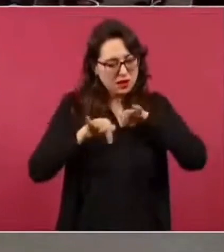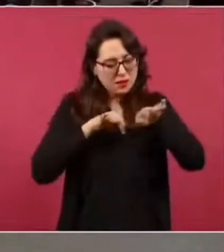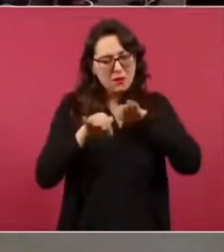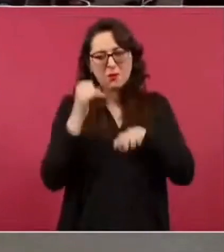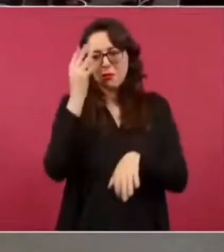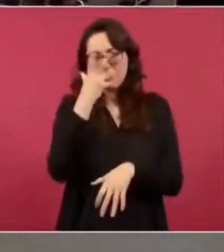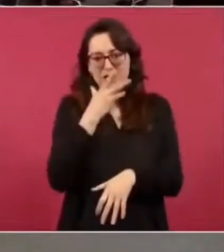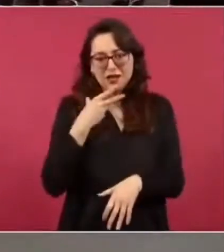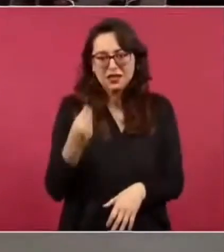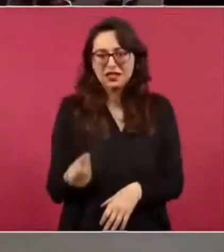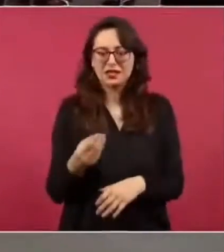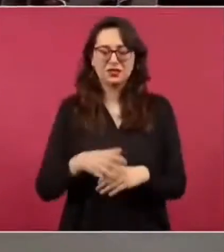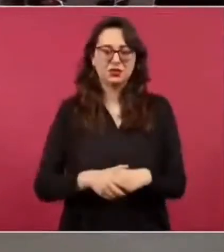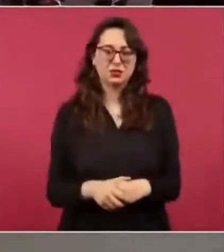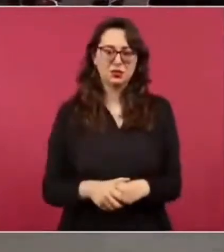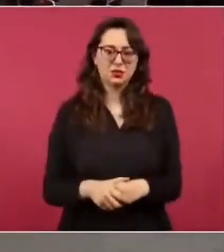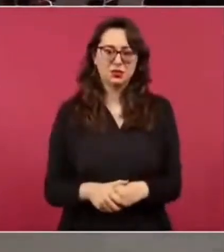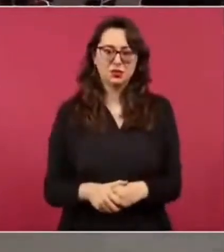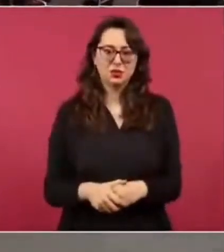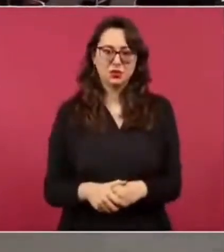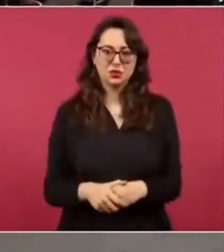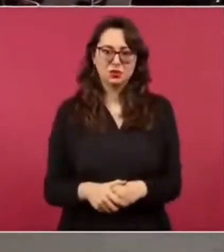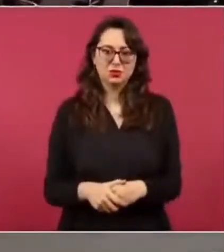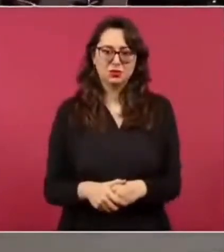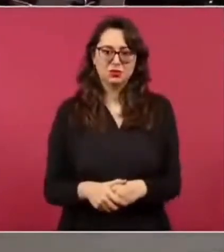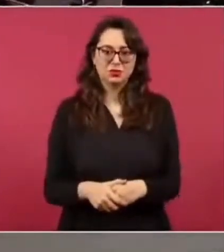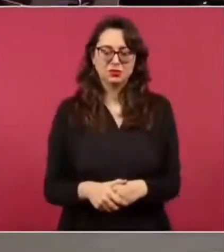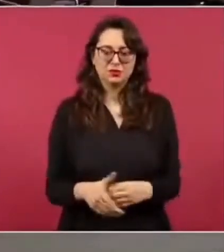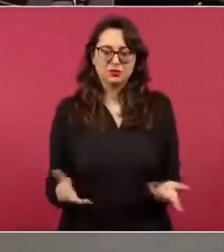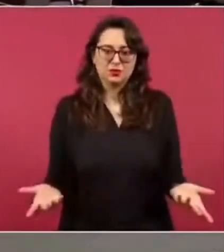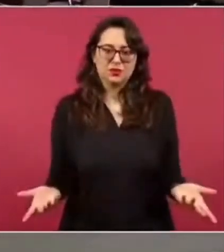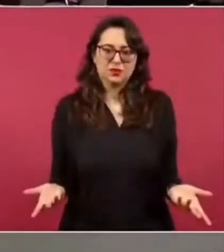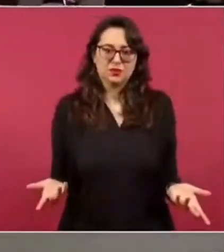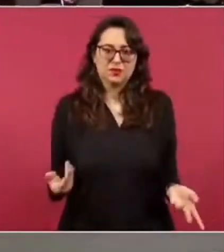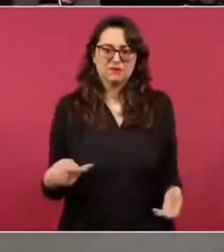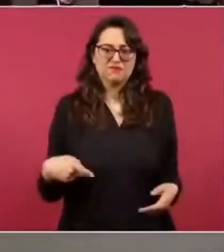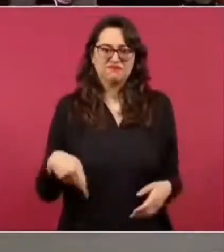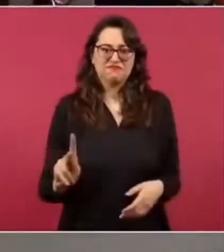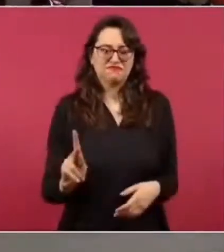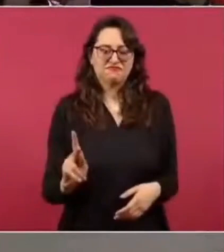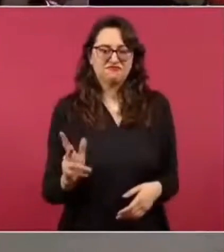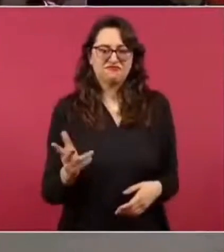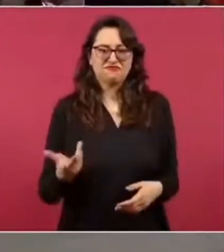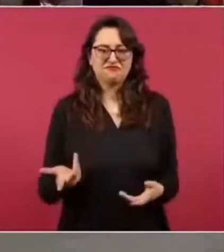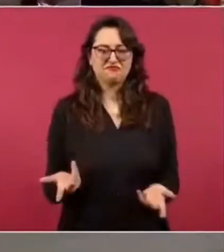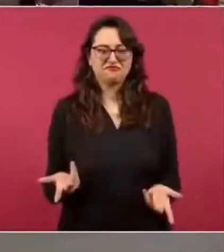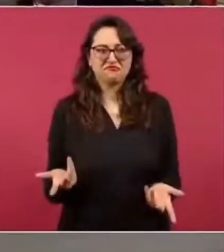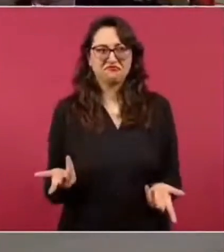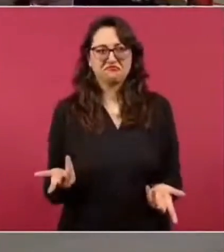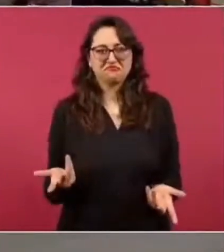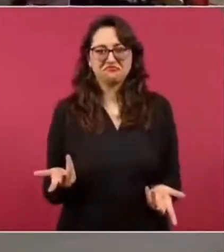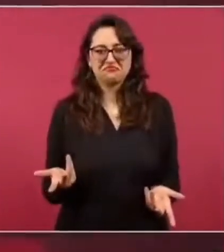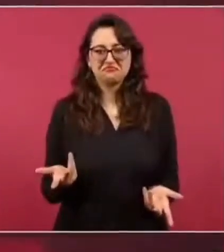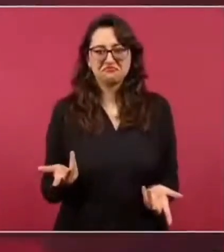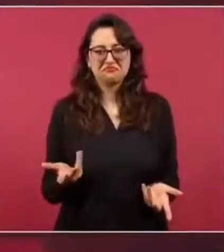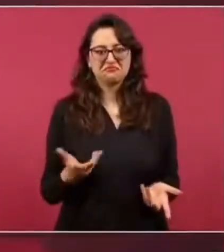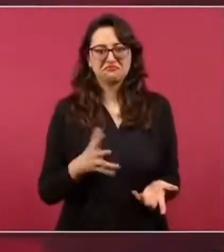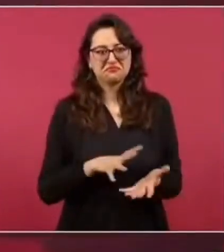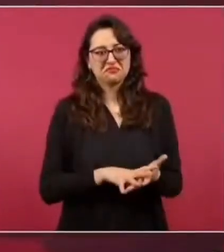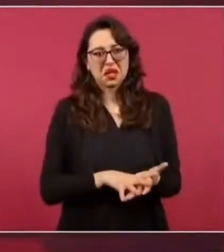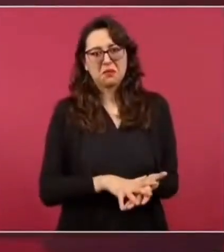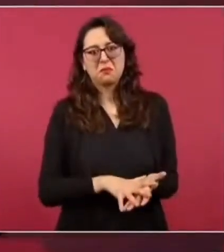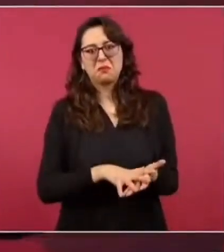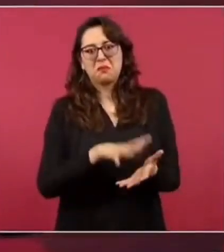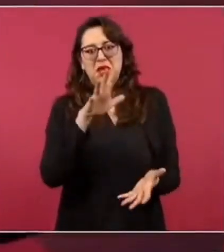da para tanto pero como ya la mayoría de los